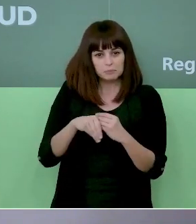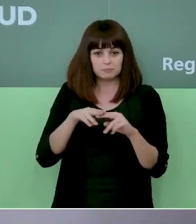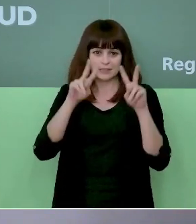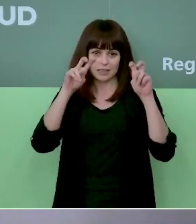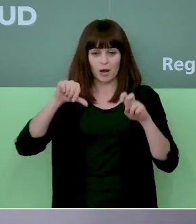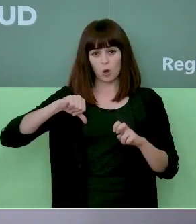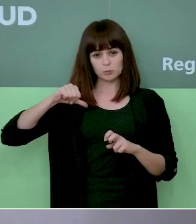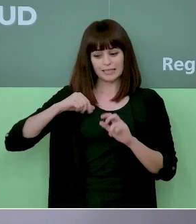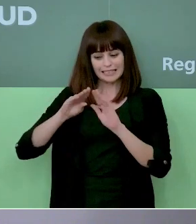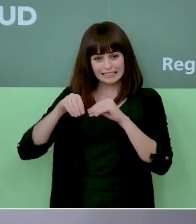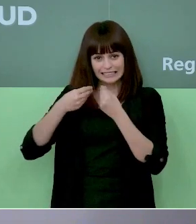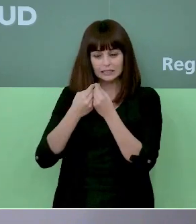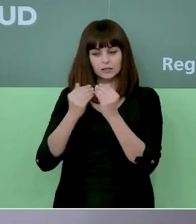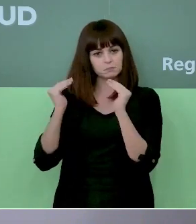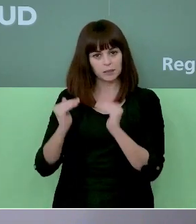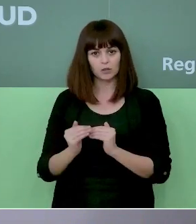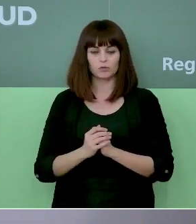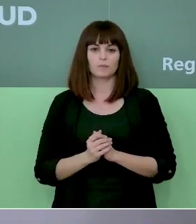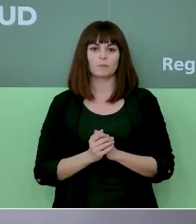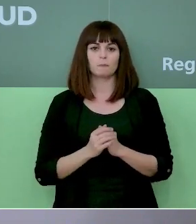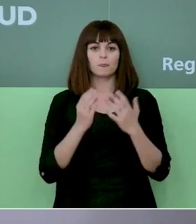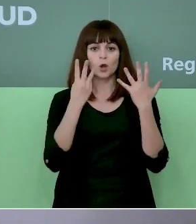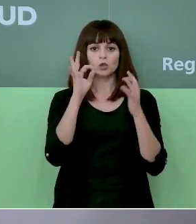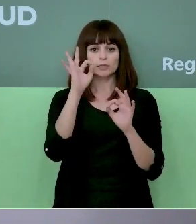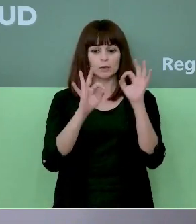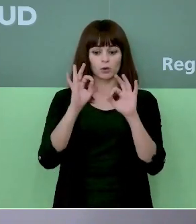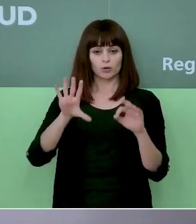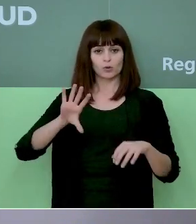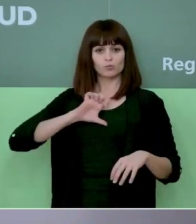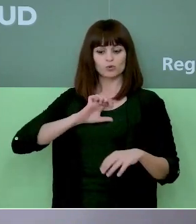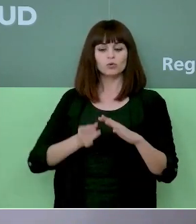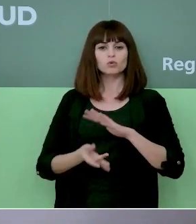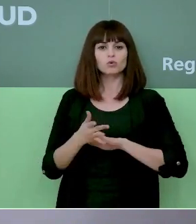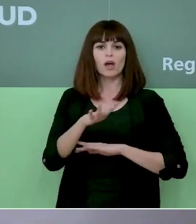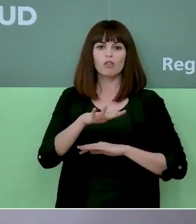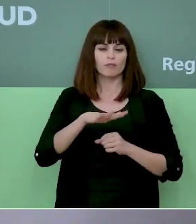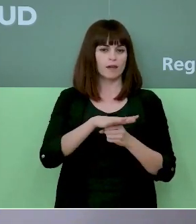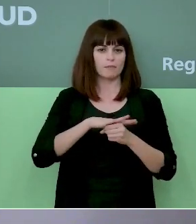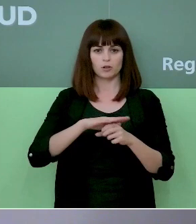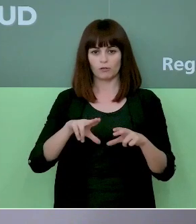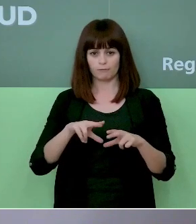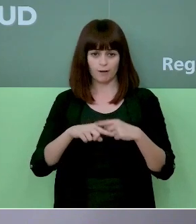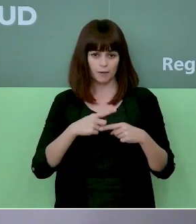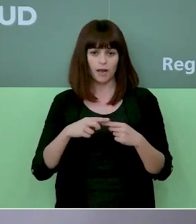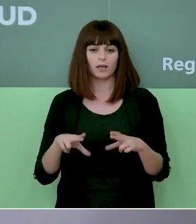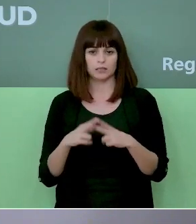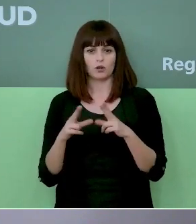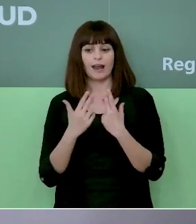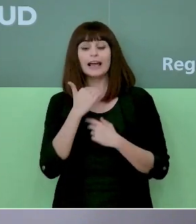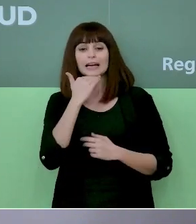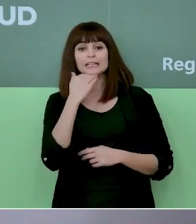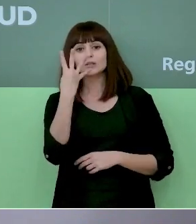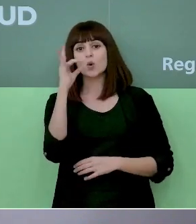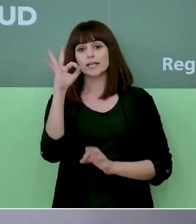asistencial de nuestros hospitales. Un 80% de los contagios tienen su origen en el ámbito familiar y social y cerca del 40